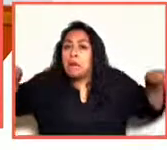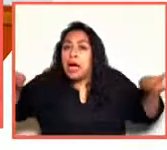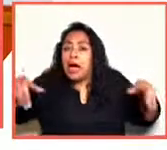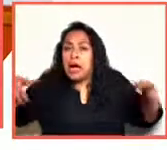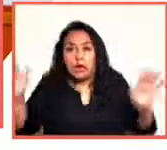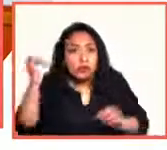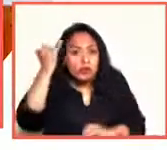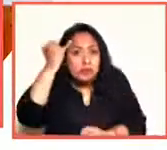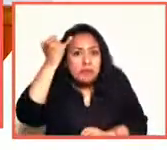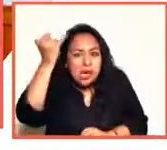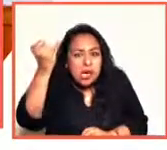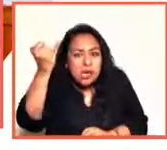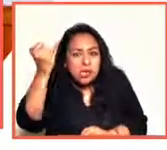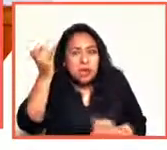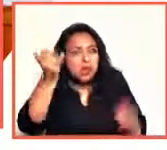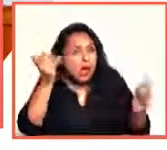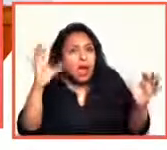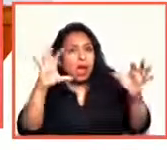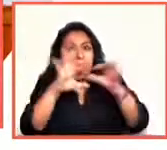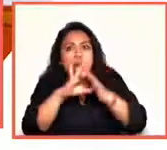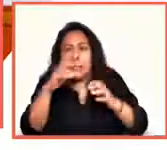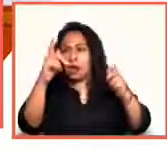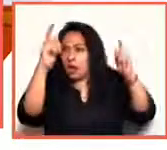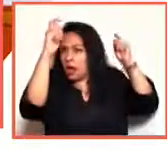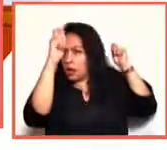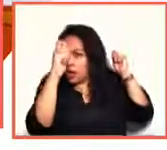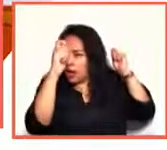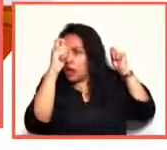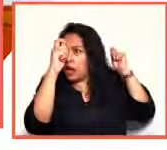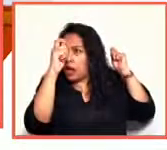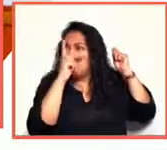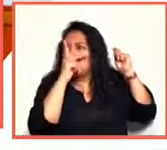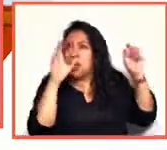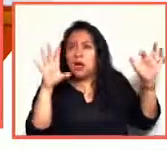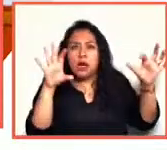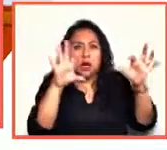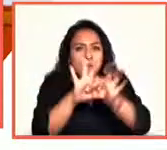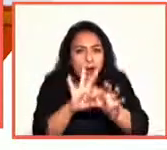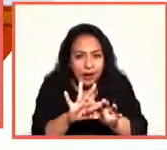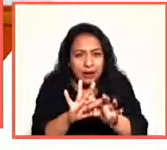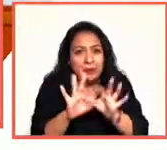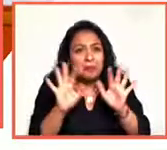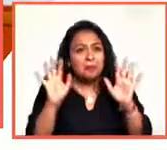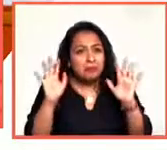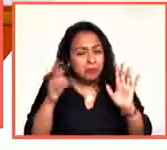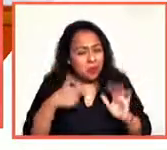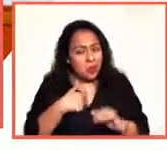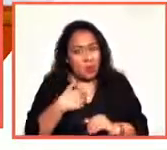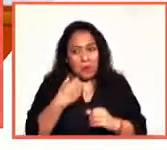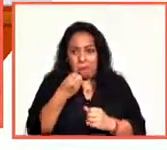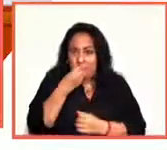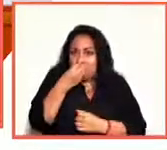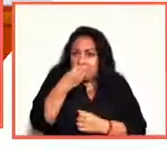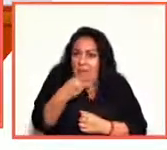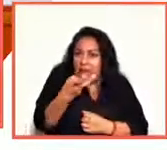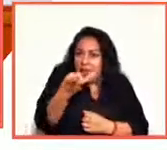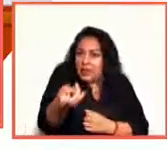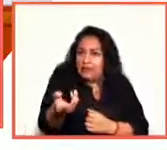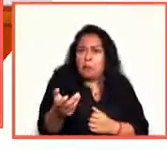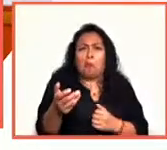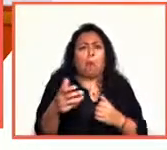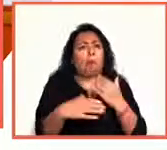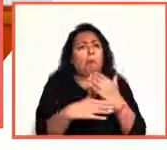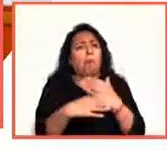nada más, es un fenómeno de la cabeza y de las palabras. A mí me parece fantástico. Entonces, ante un objeto tan común y